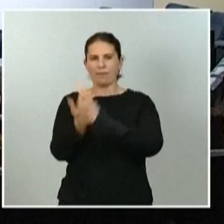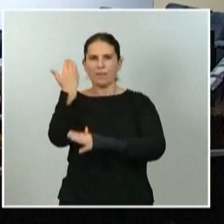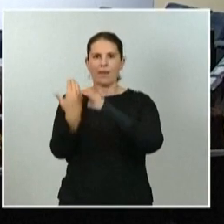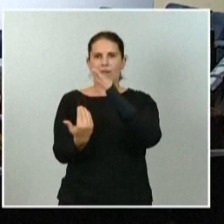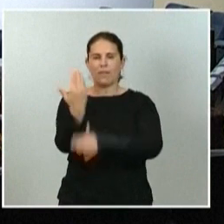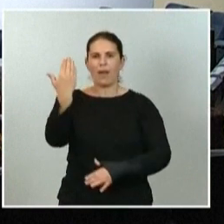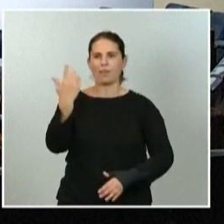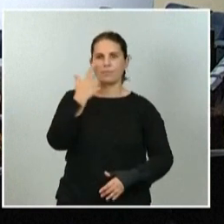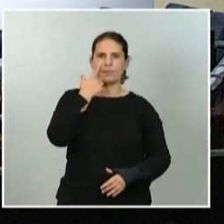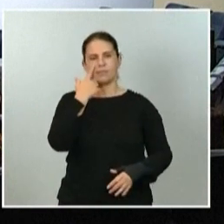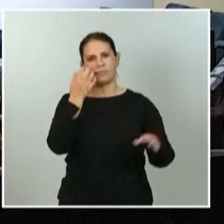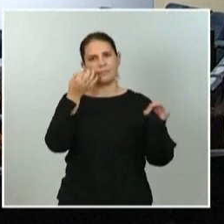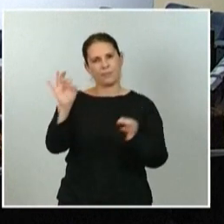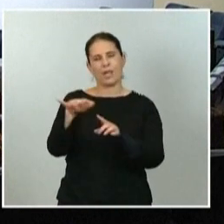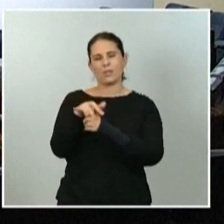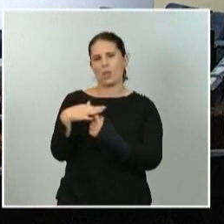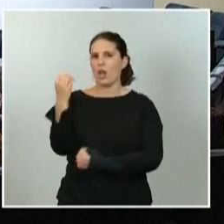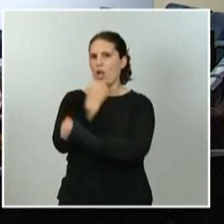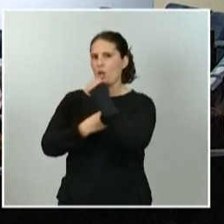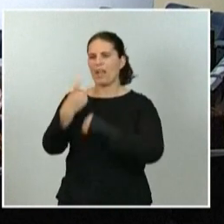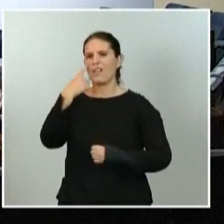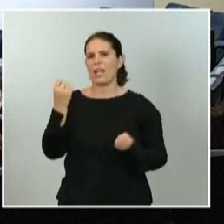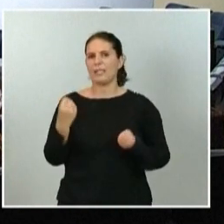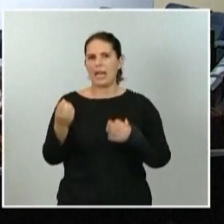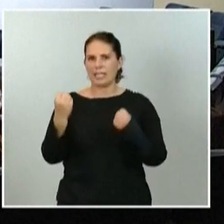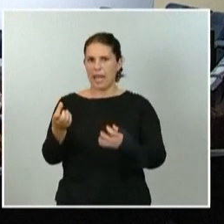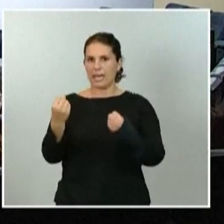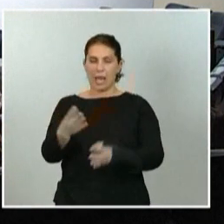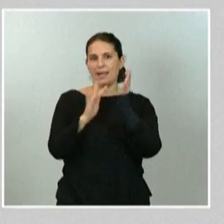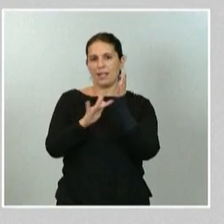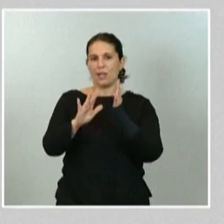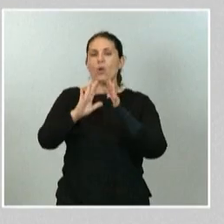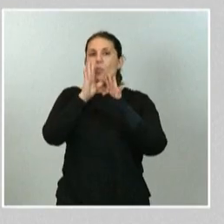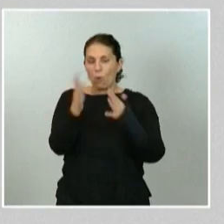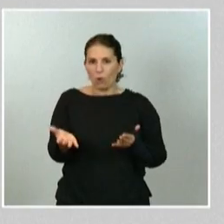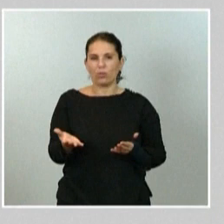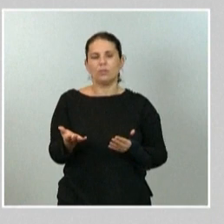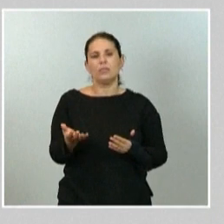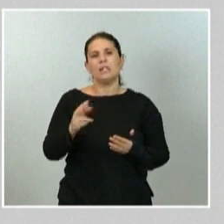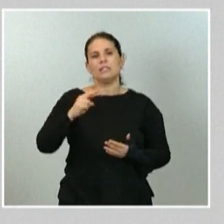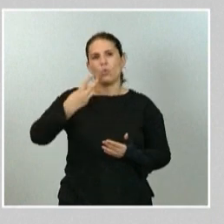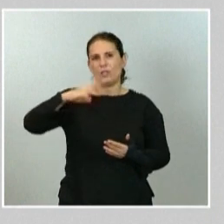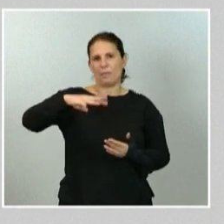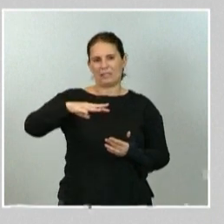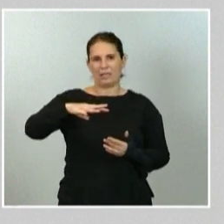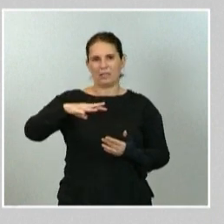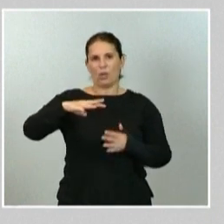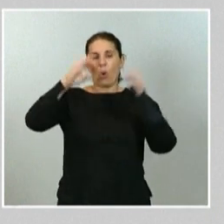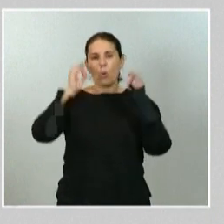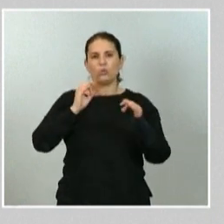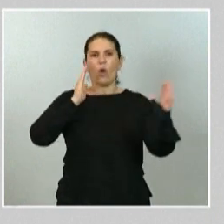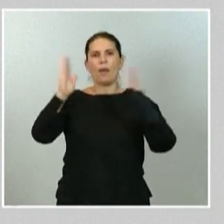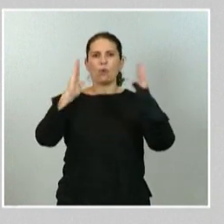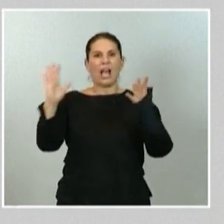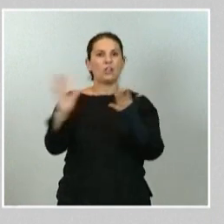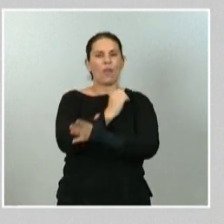anunciado el Gobierno, que ha sumado 2,4 puntos más a la debacle ya anunciada la pasada primavera. Por otro lado, se ha decidido